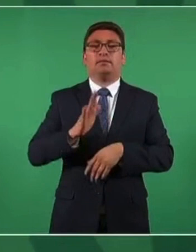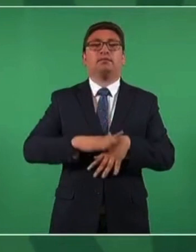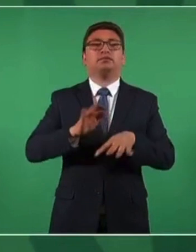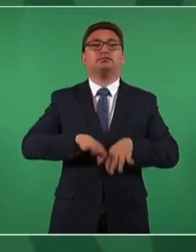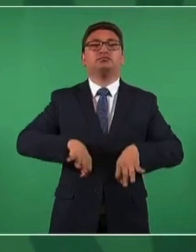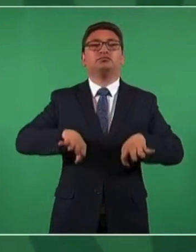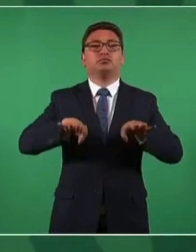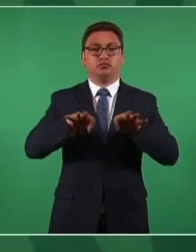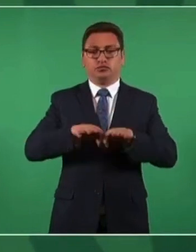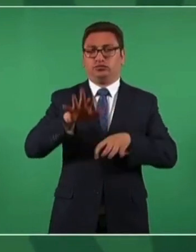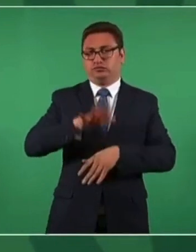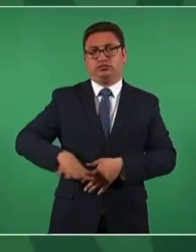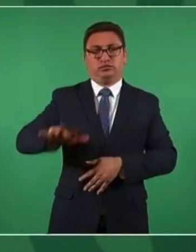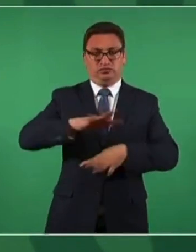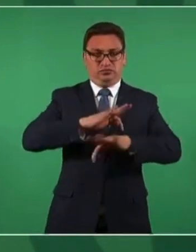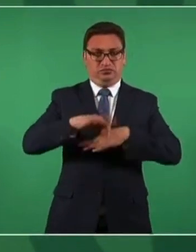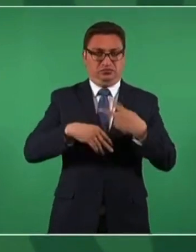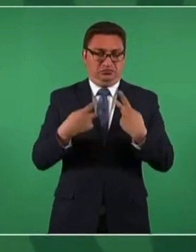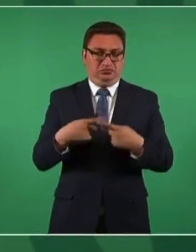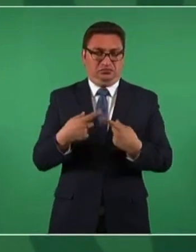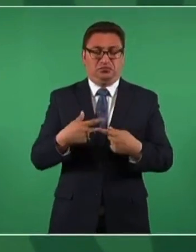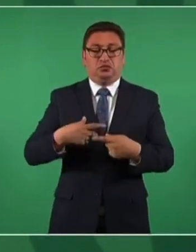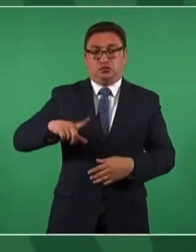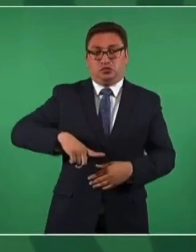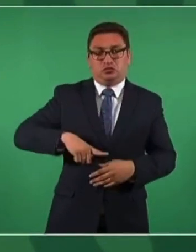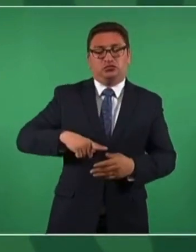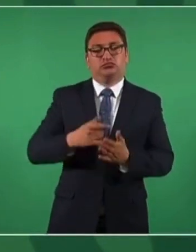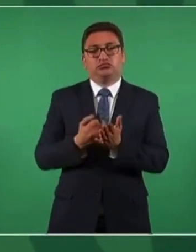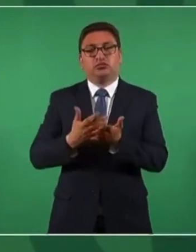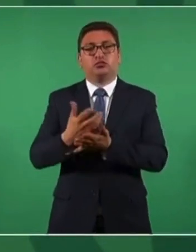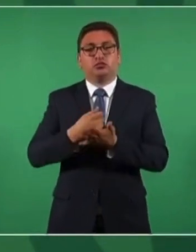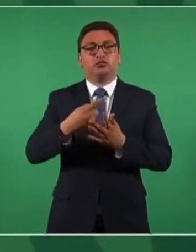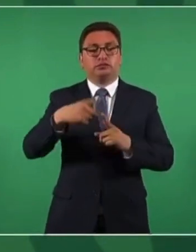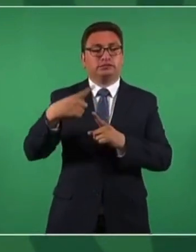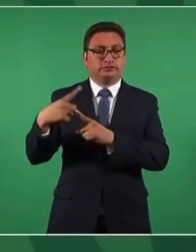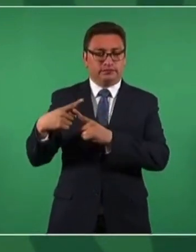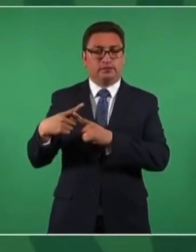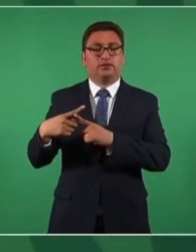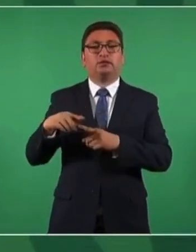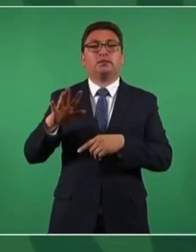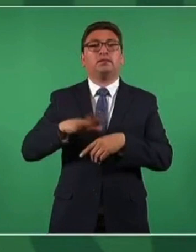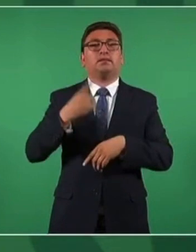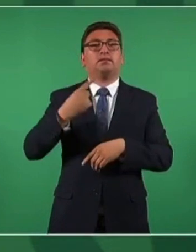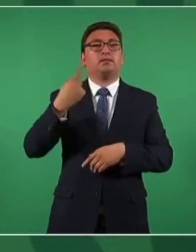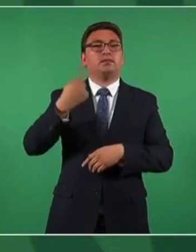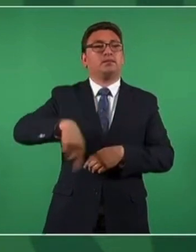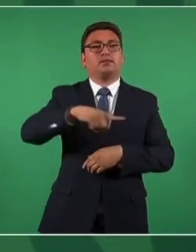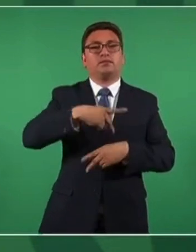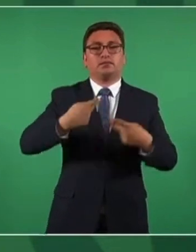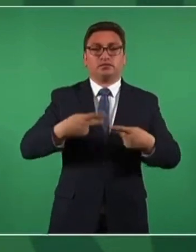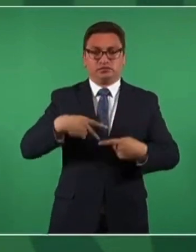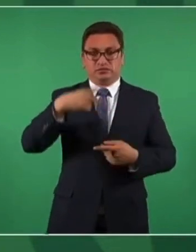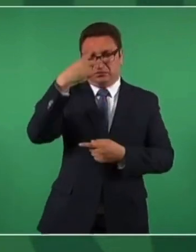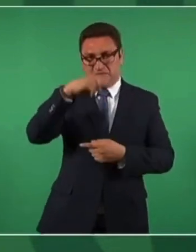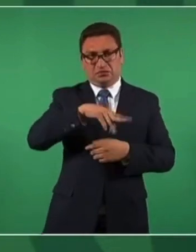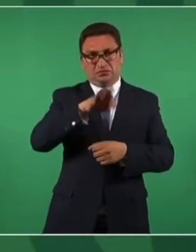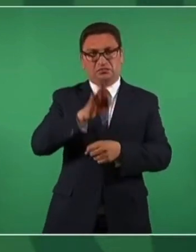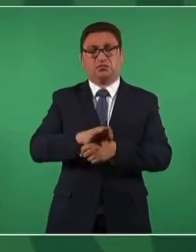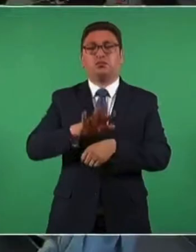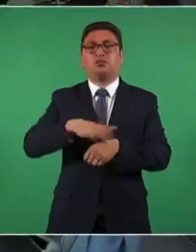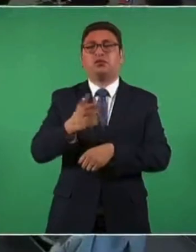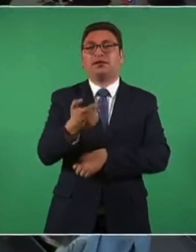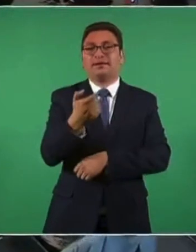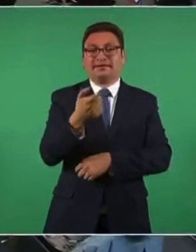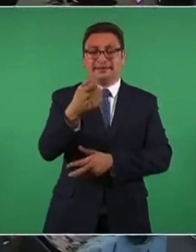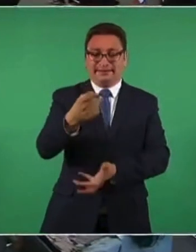hacienda pública, es muy bueno para el pueblo de México, el que ese dinero